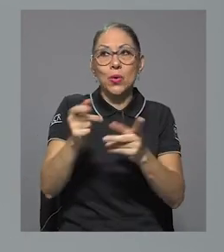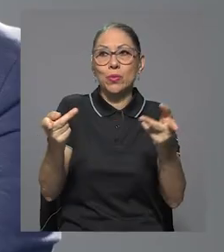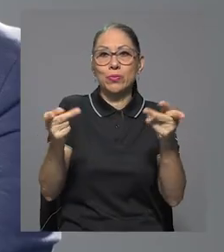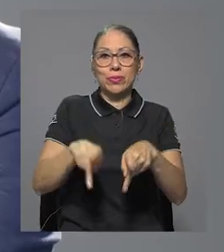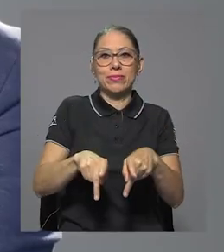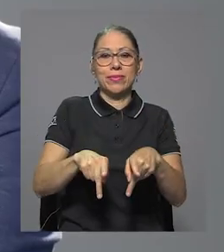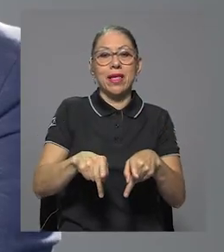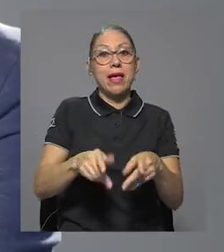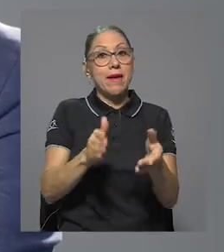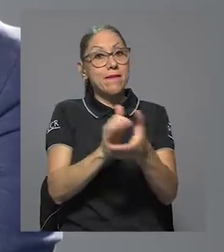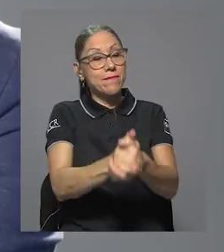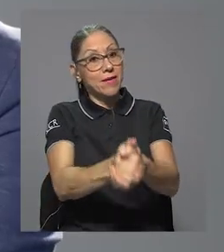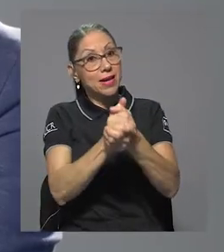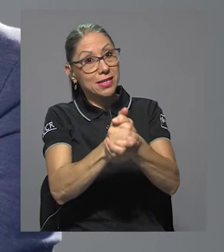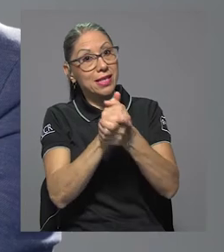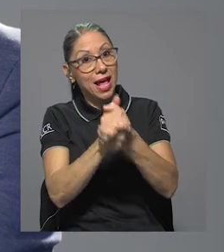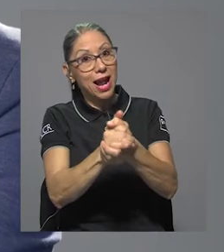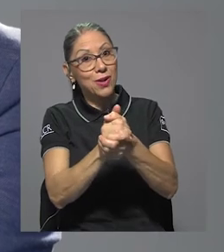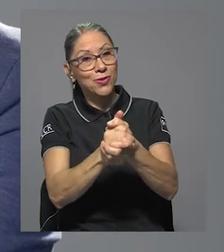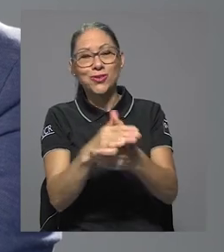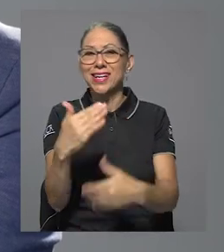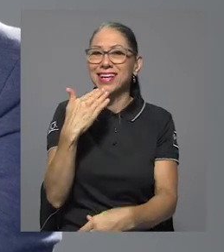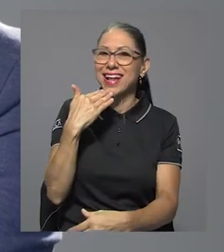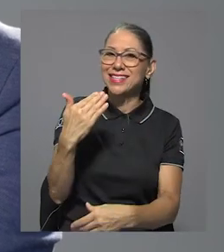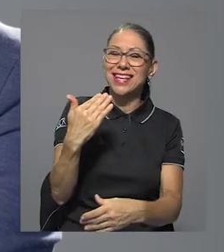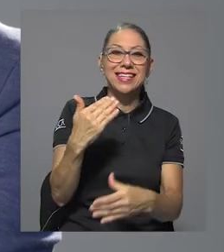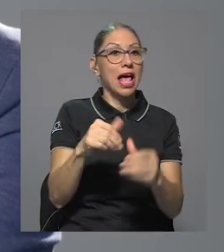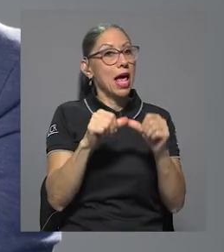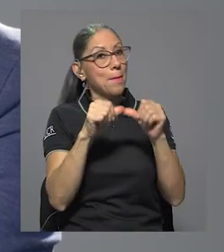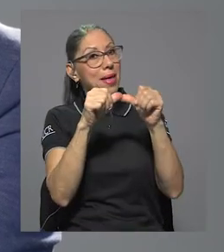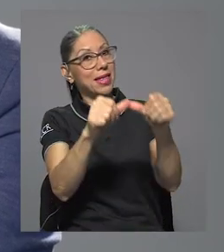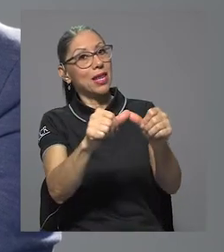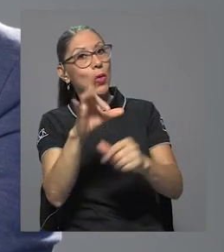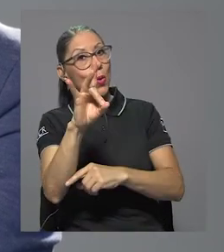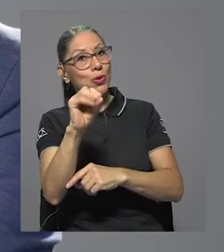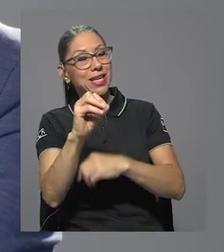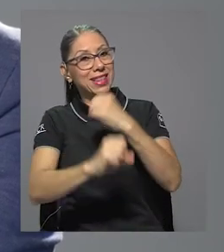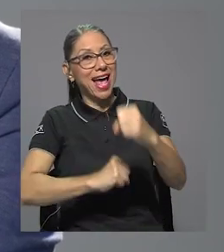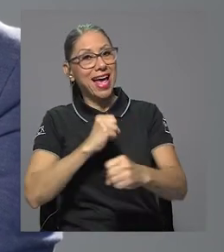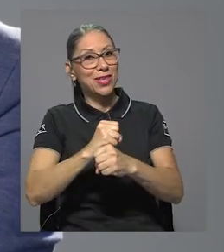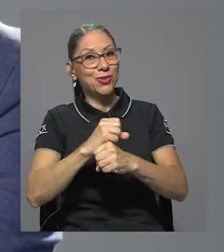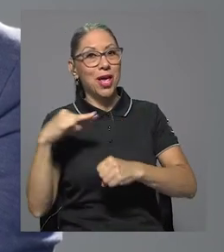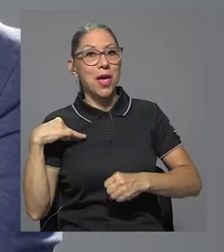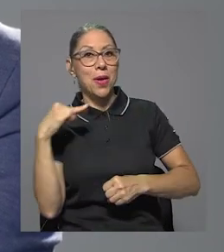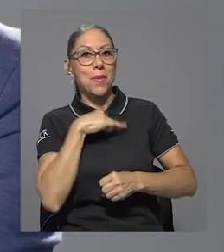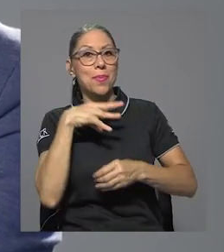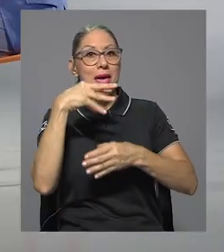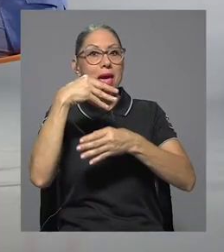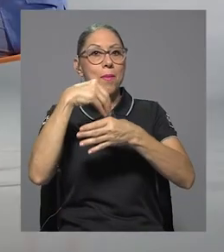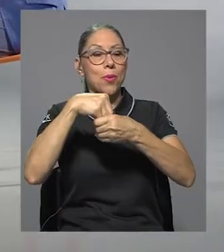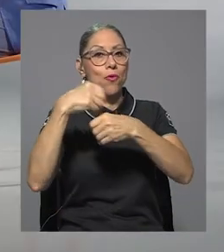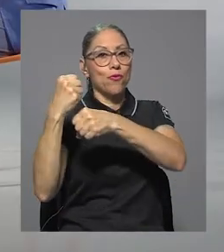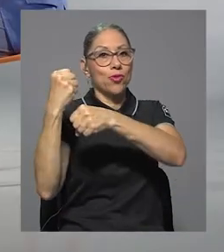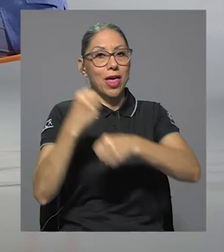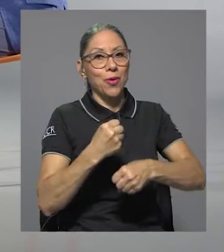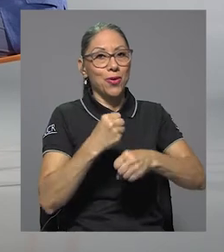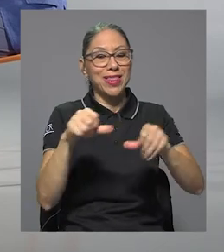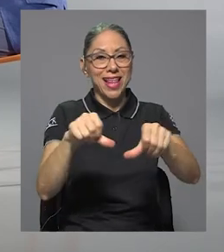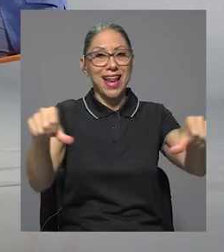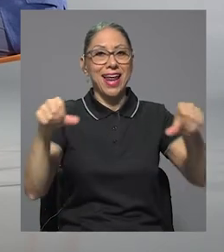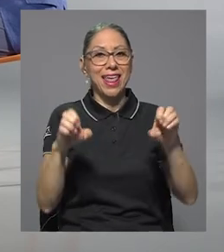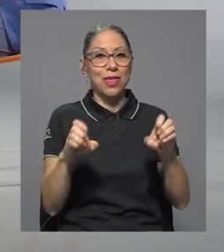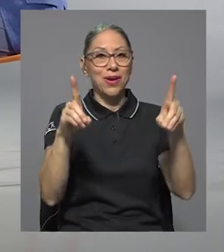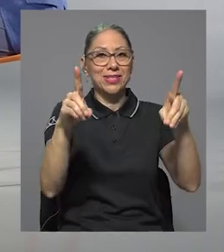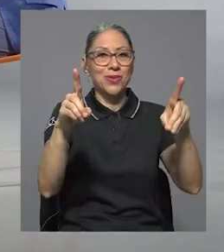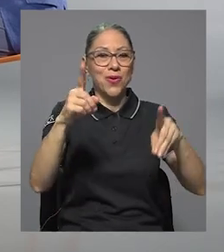felicitarlos por haberse mantenido estos 80 años, miembro fundador, el área de educación de nuestra universidad, de la Universidad de Costa